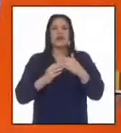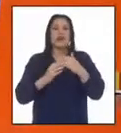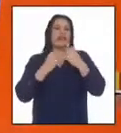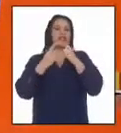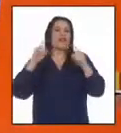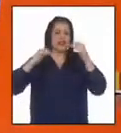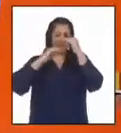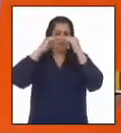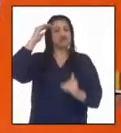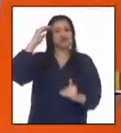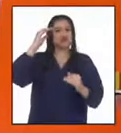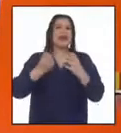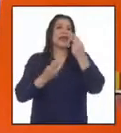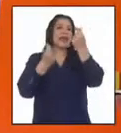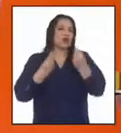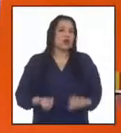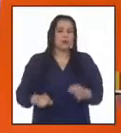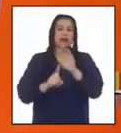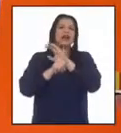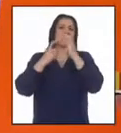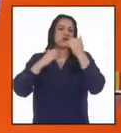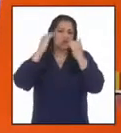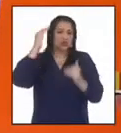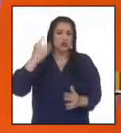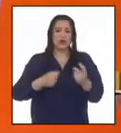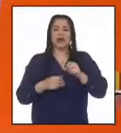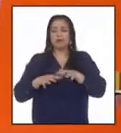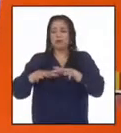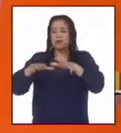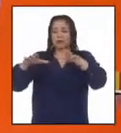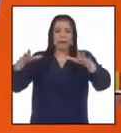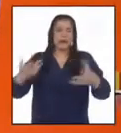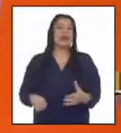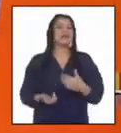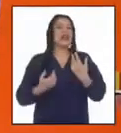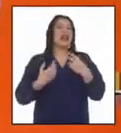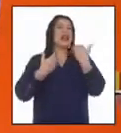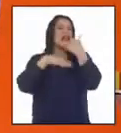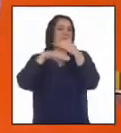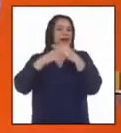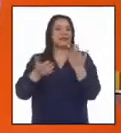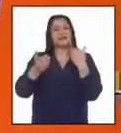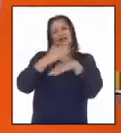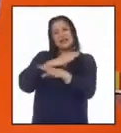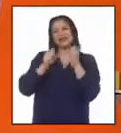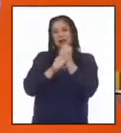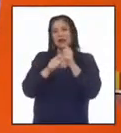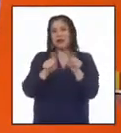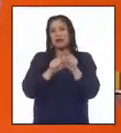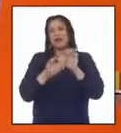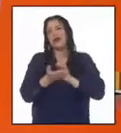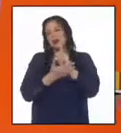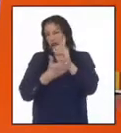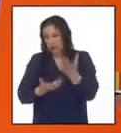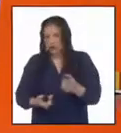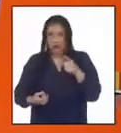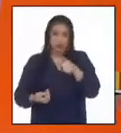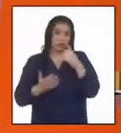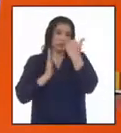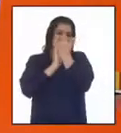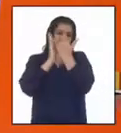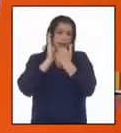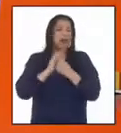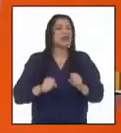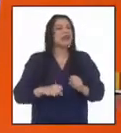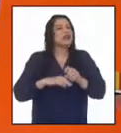la diversidad cultural, la dispersión geográfica y las limitaciones en el acceso al trabajo y al estudio, que siguen siendo elementos que